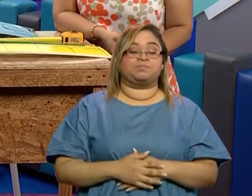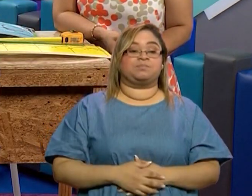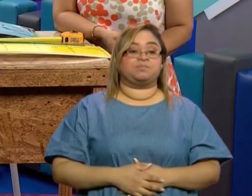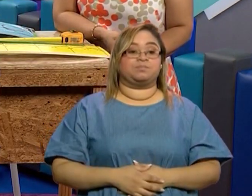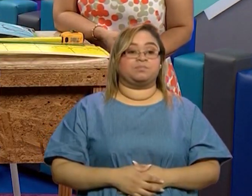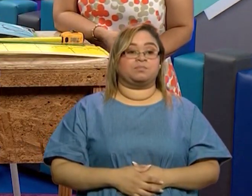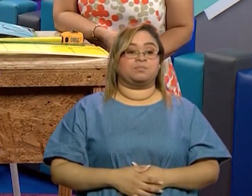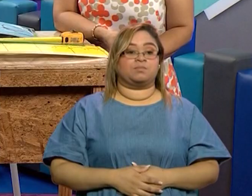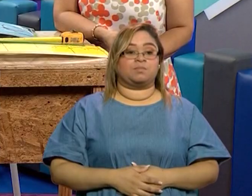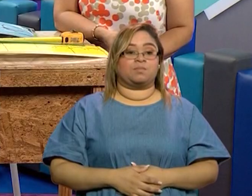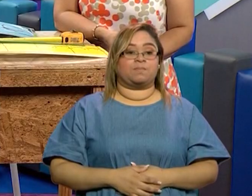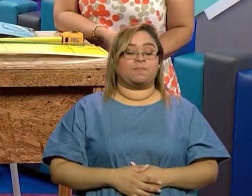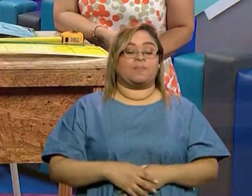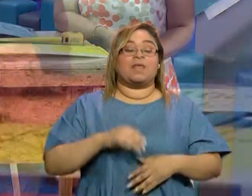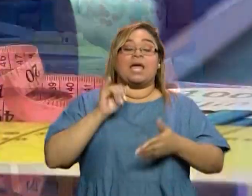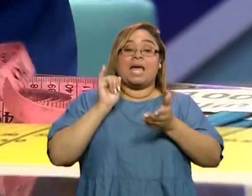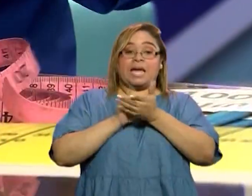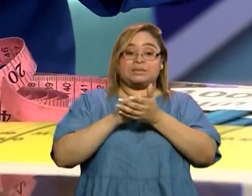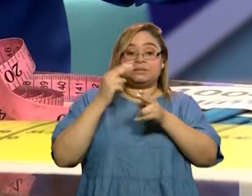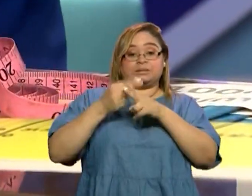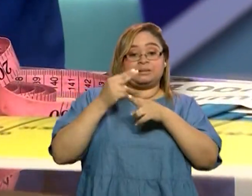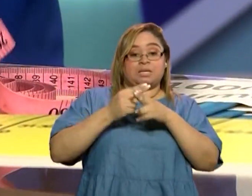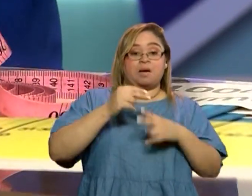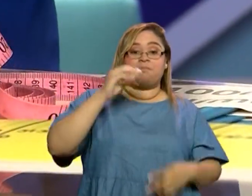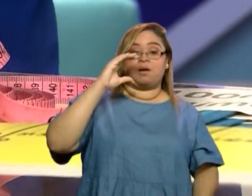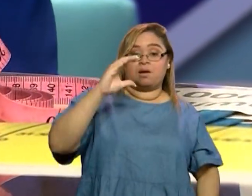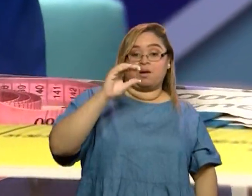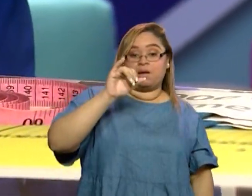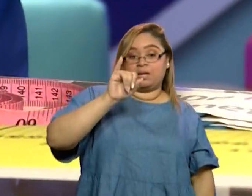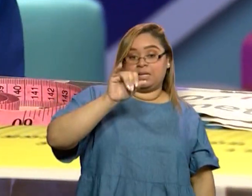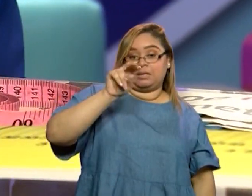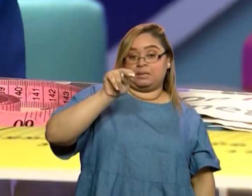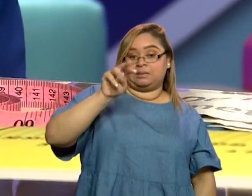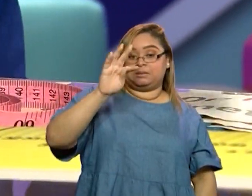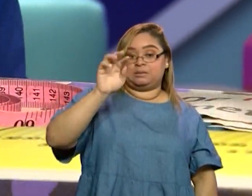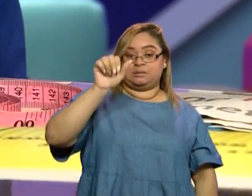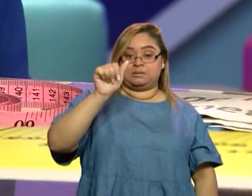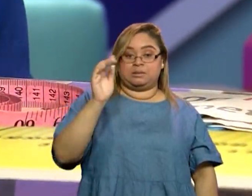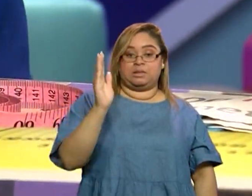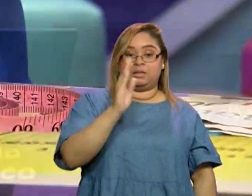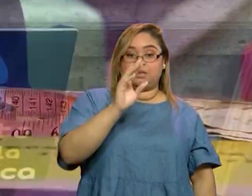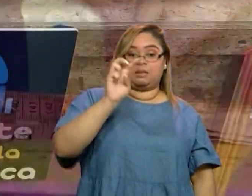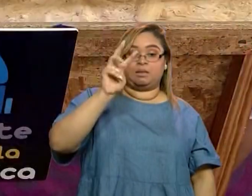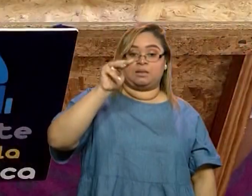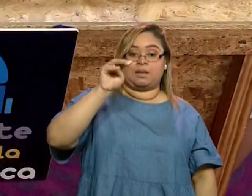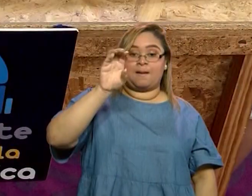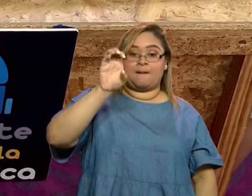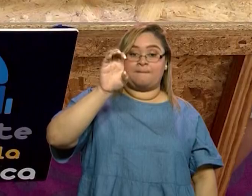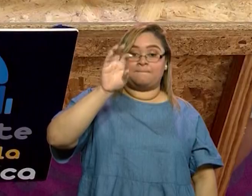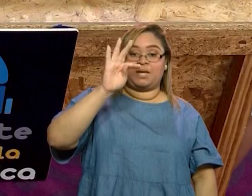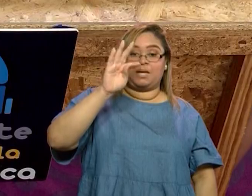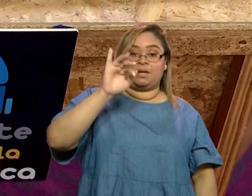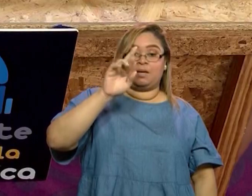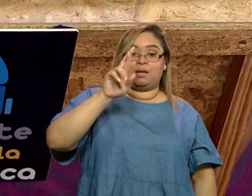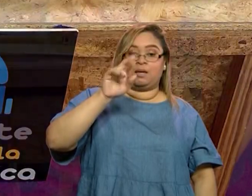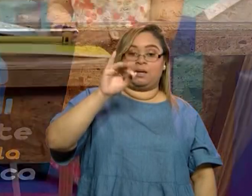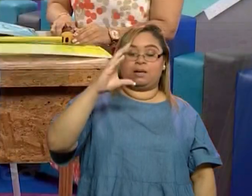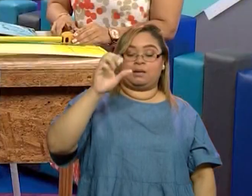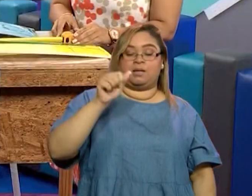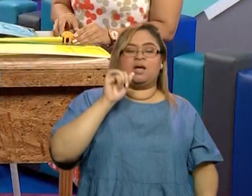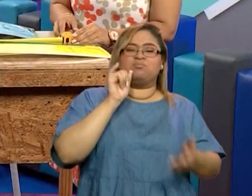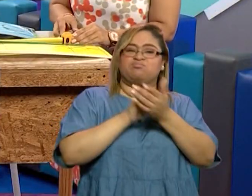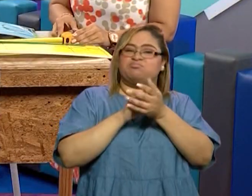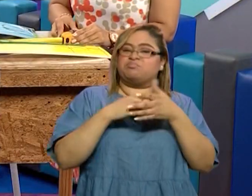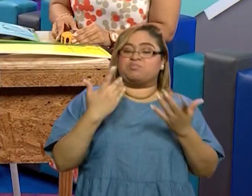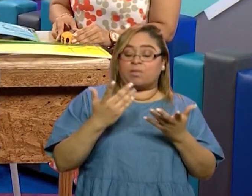la... La cinta métrica, la que usan entonces las costureras, las modistas para hacernos y